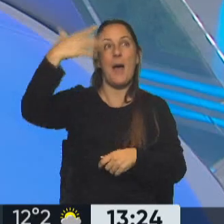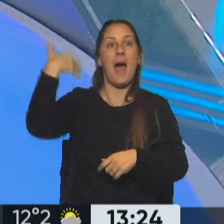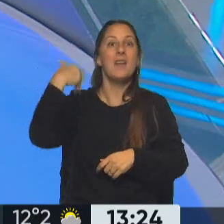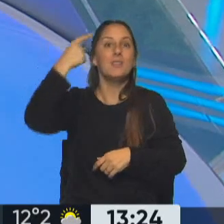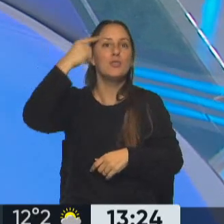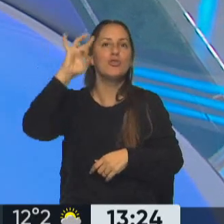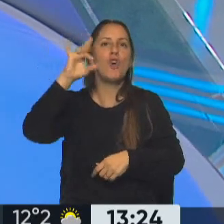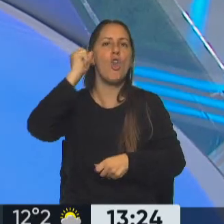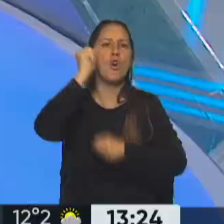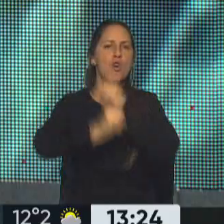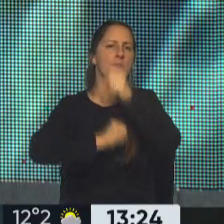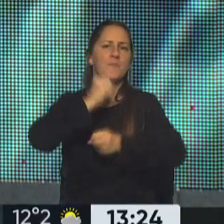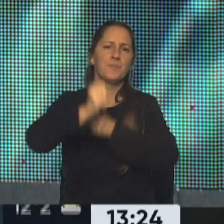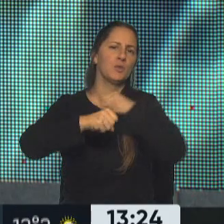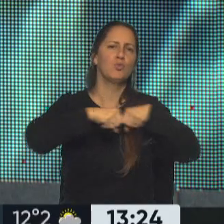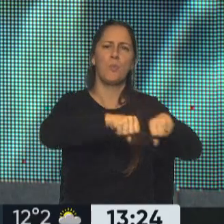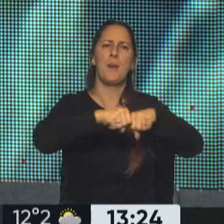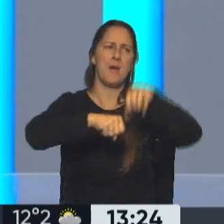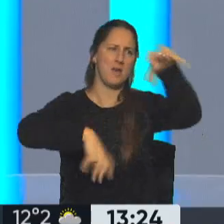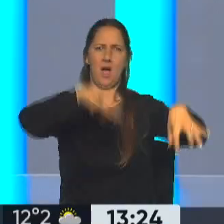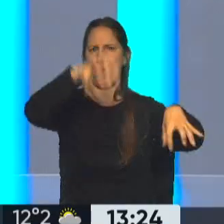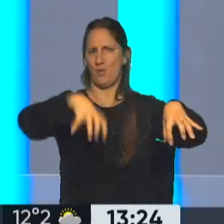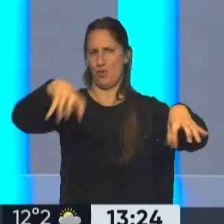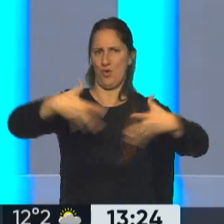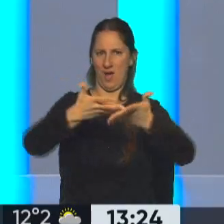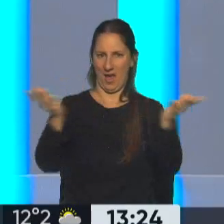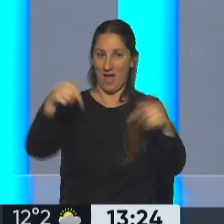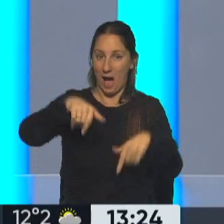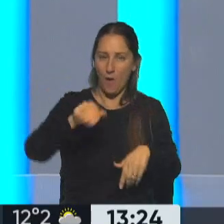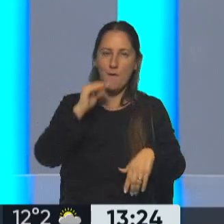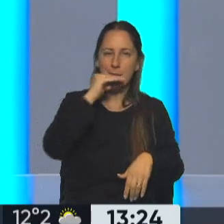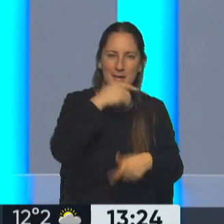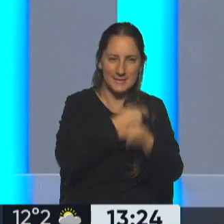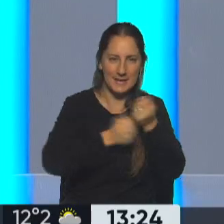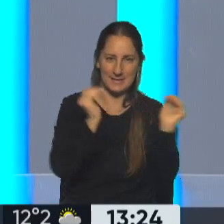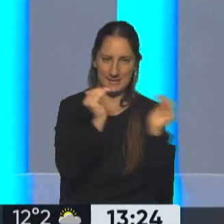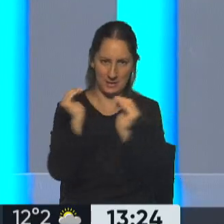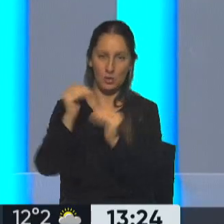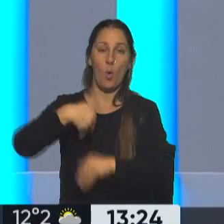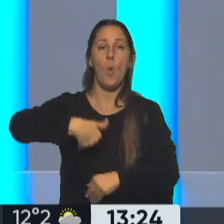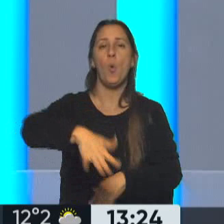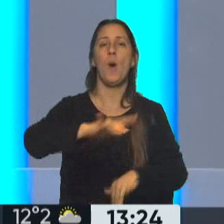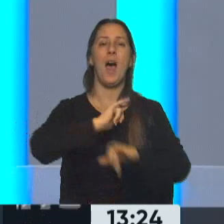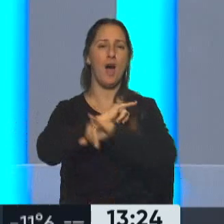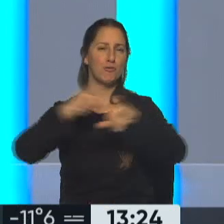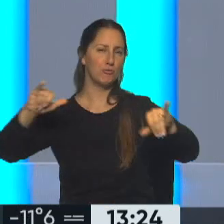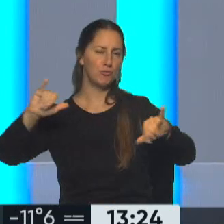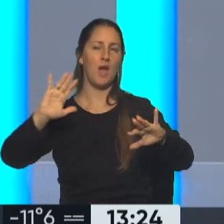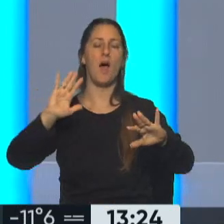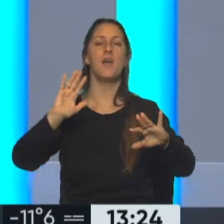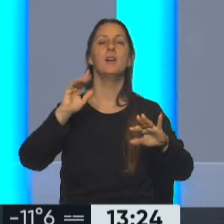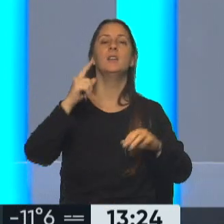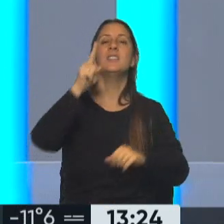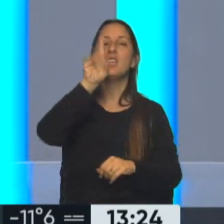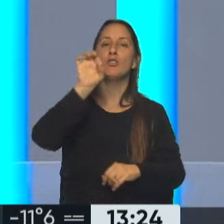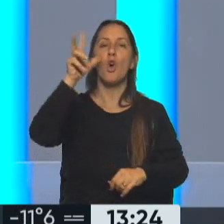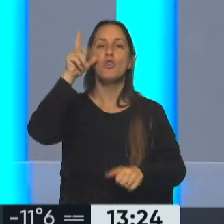presentes los productos en las grandes cadenas de supermercados. Exactamente, esto se va a anunciar en los próximos días, calculamos, es una canasta de 108